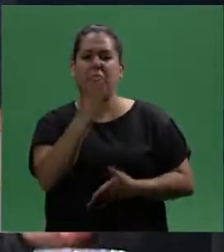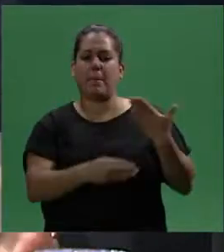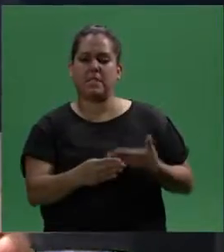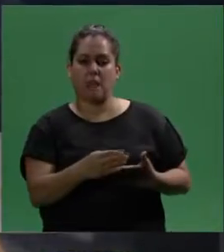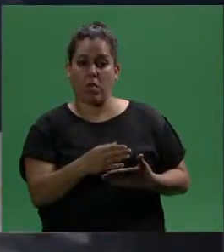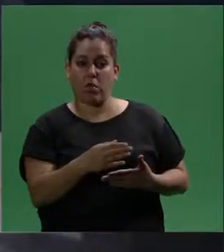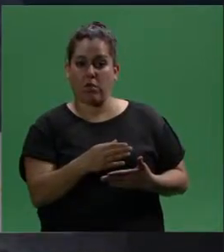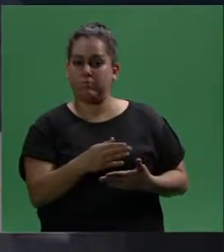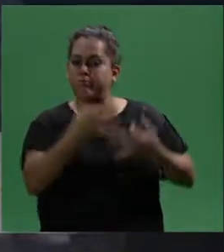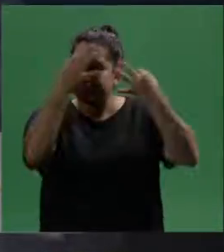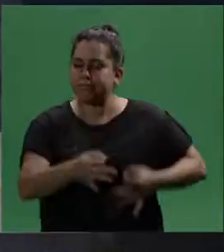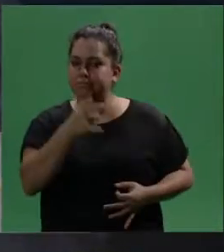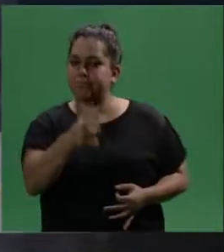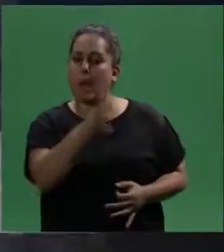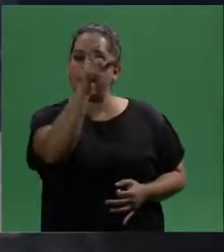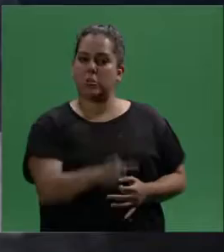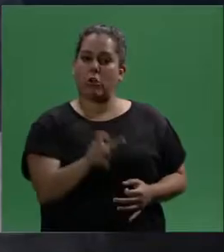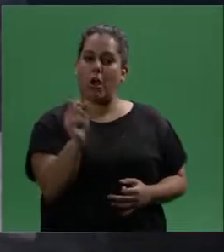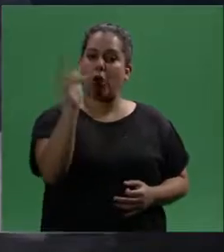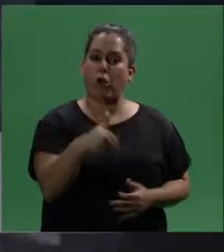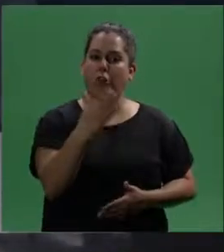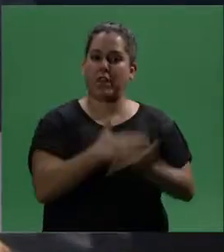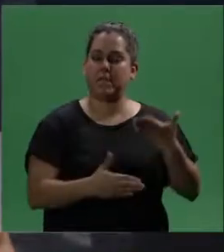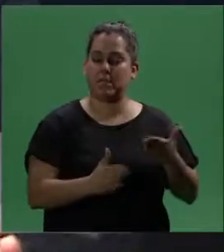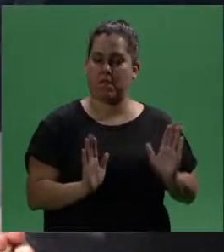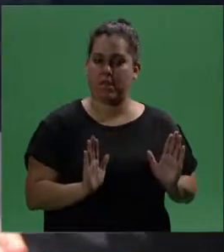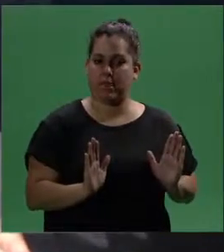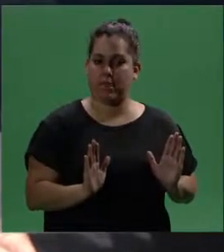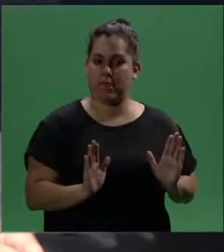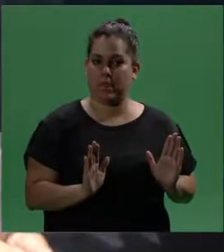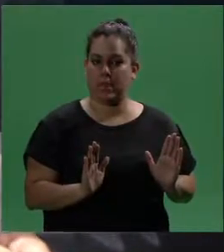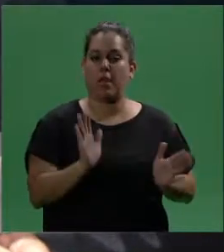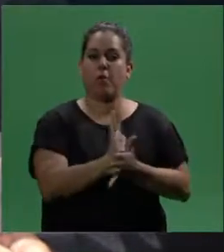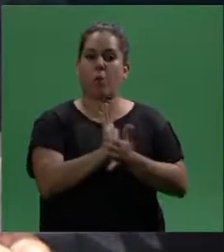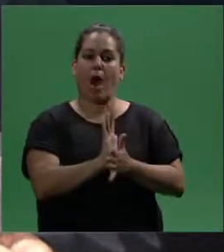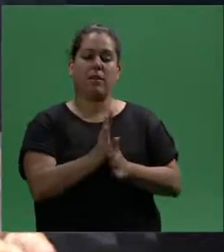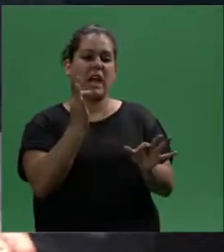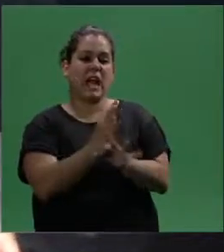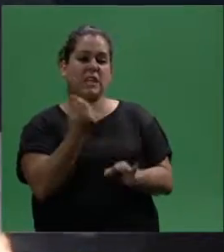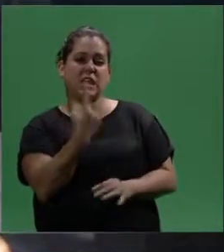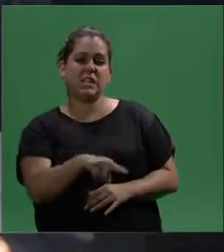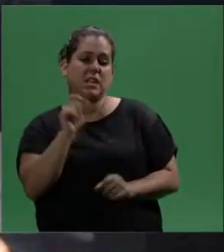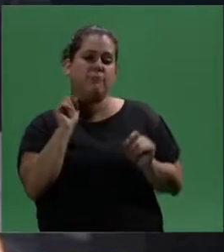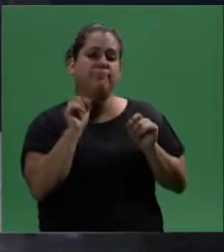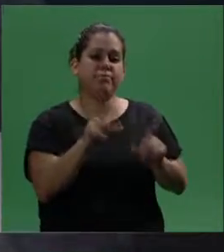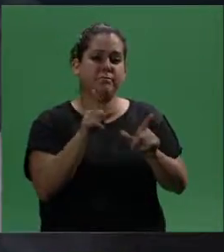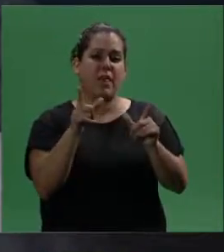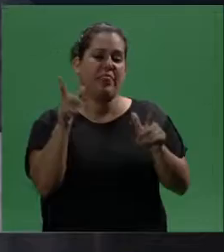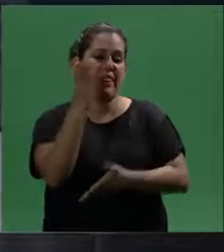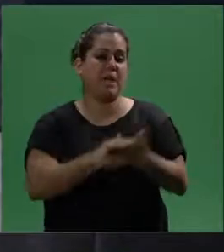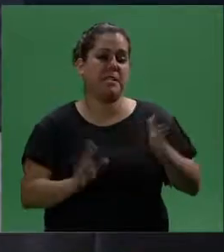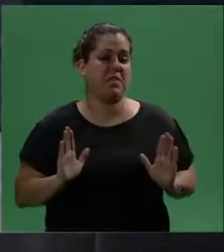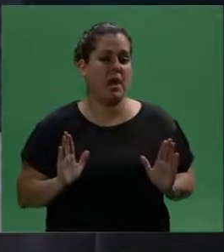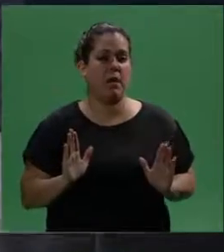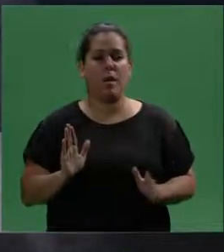discapacitadas, era persona con discapacidad, dando la parte sustantiva a la persona y la característica a la